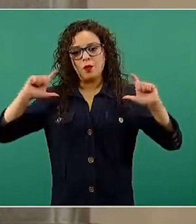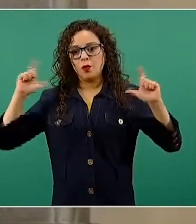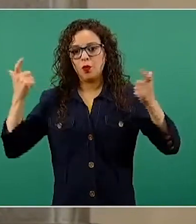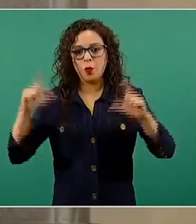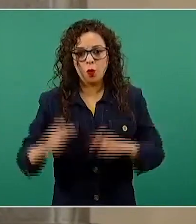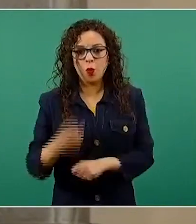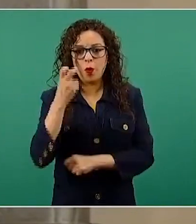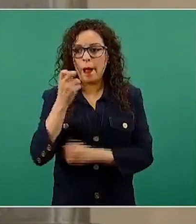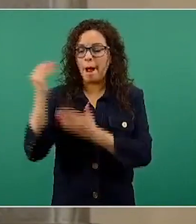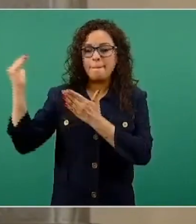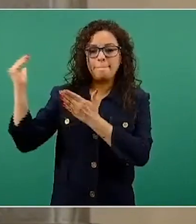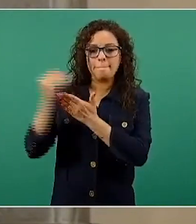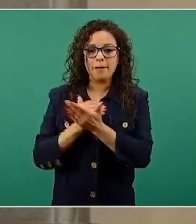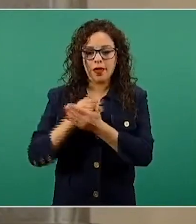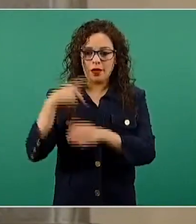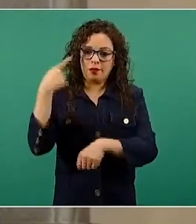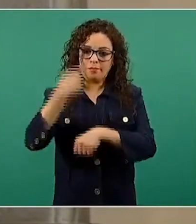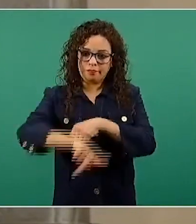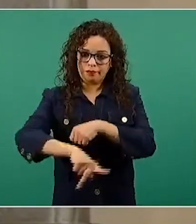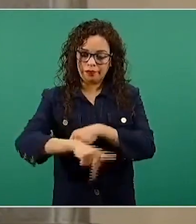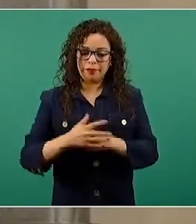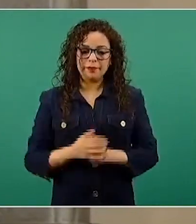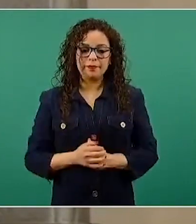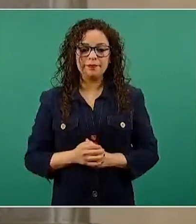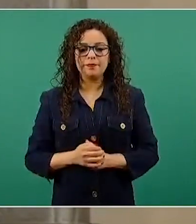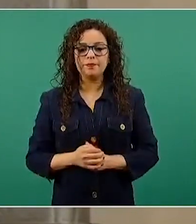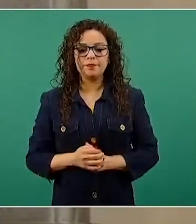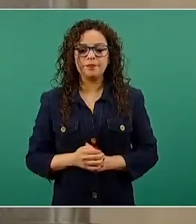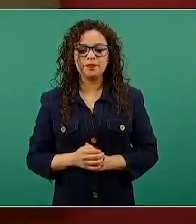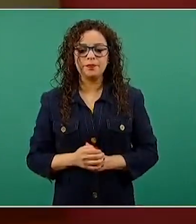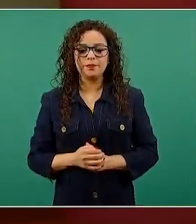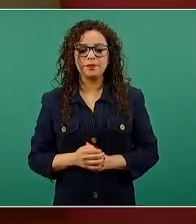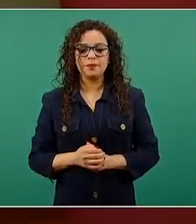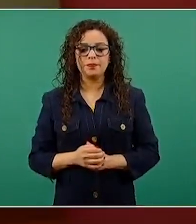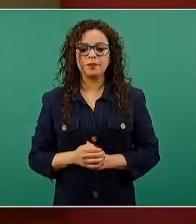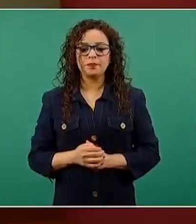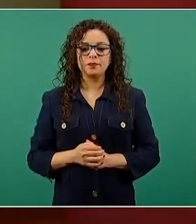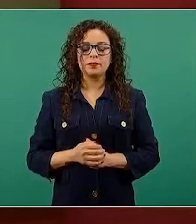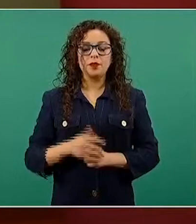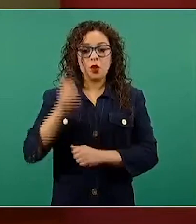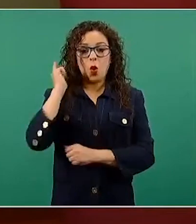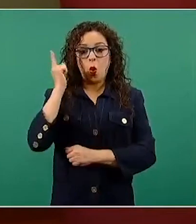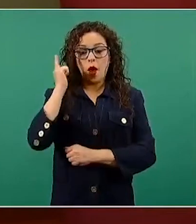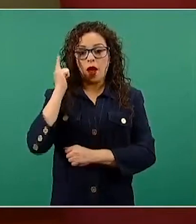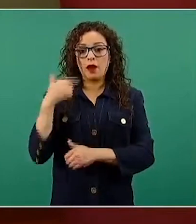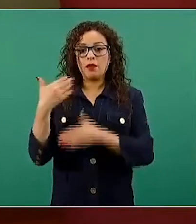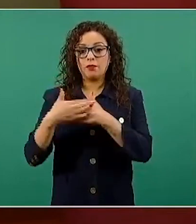riesgo e inclusive no esperamos que ya se presente en este grupo de personas como tal.